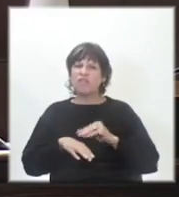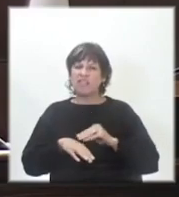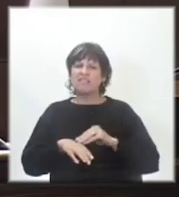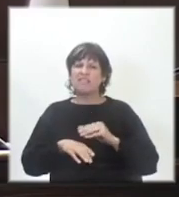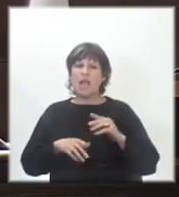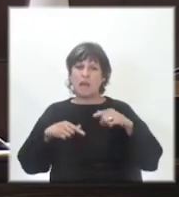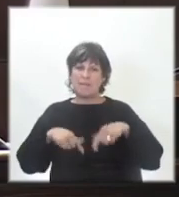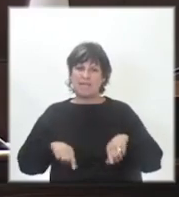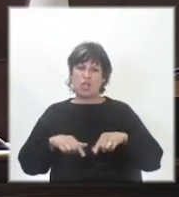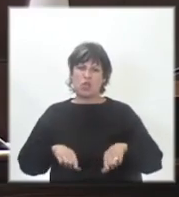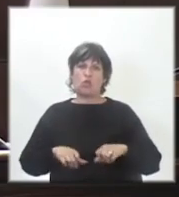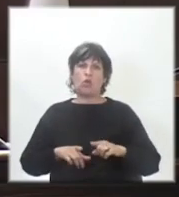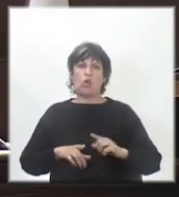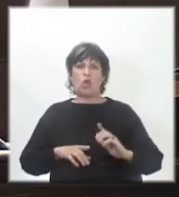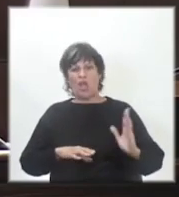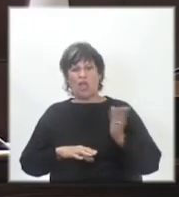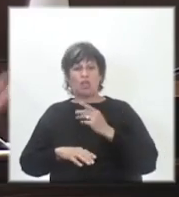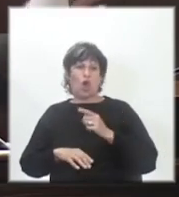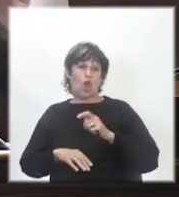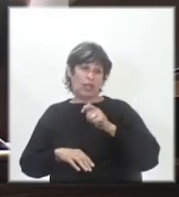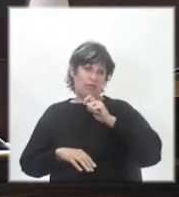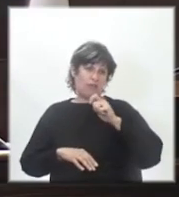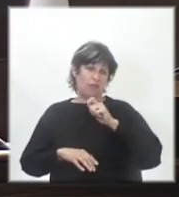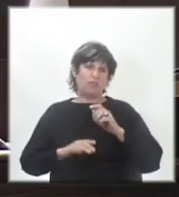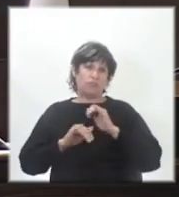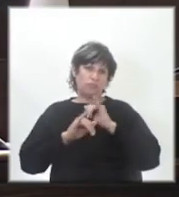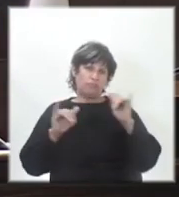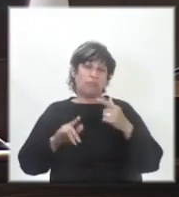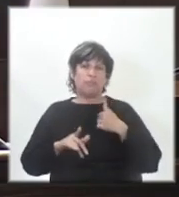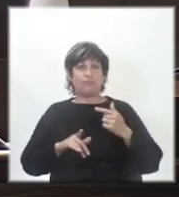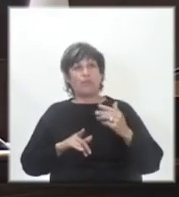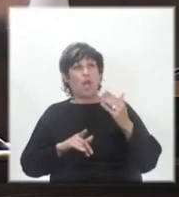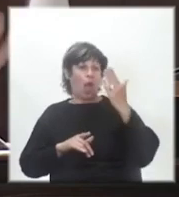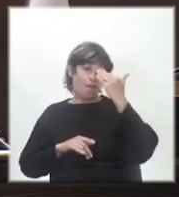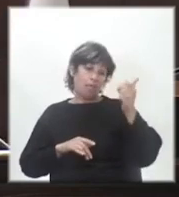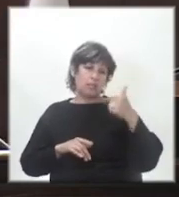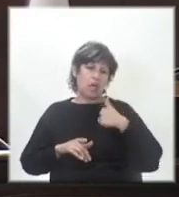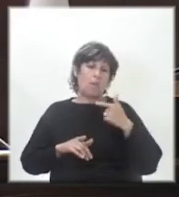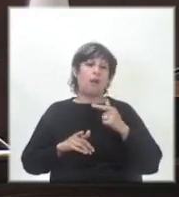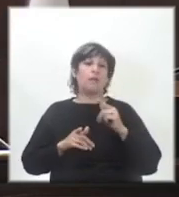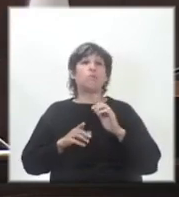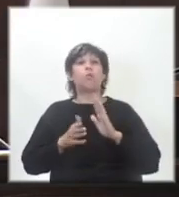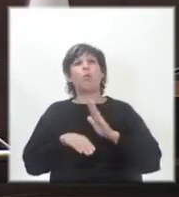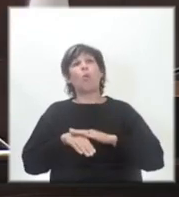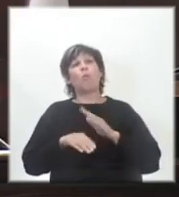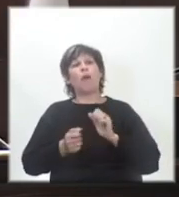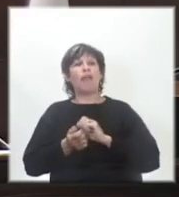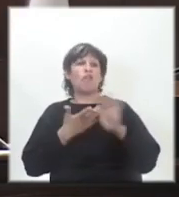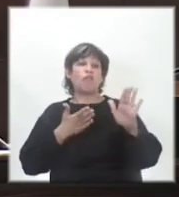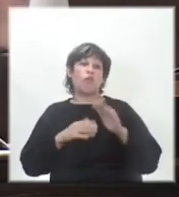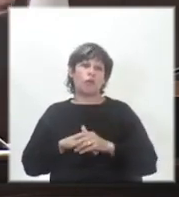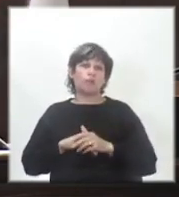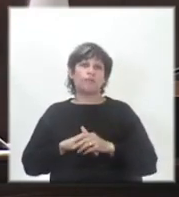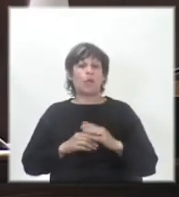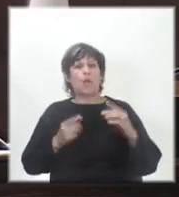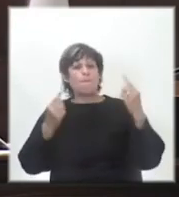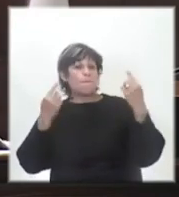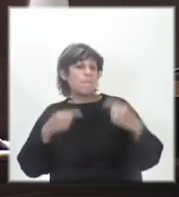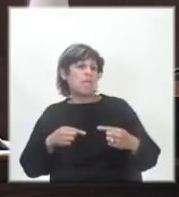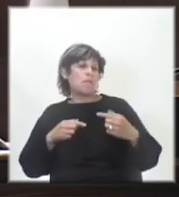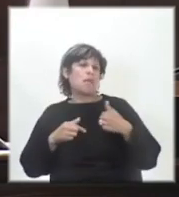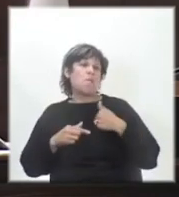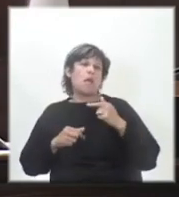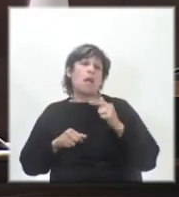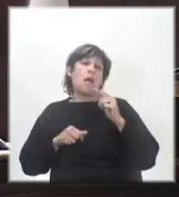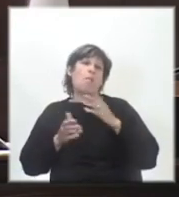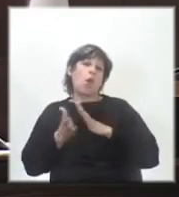en todos los medios de comunicación diciendo, me convocan por la fuga. Me interpelan por la fuga.